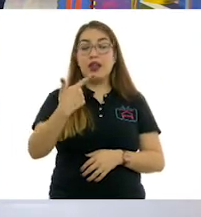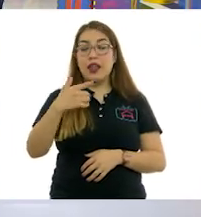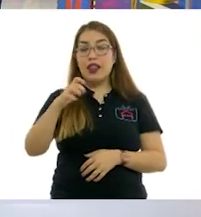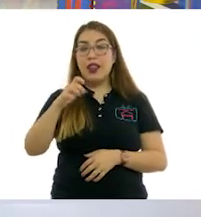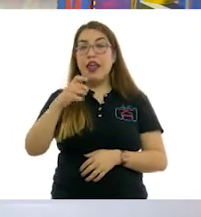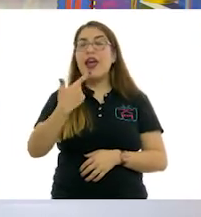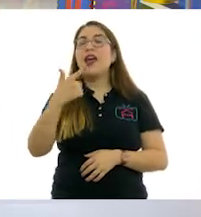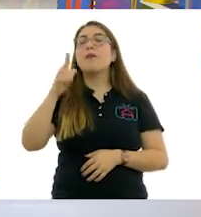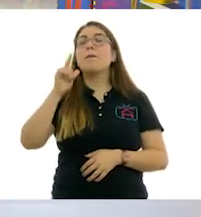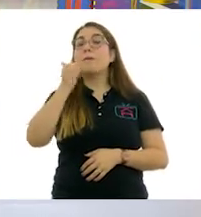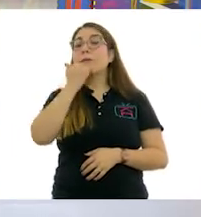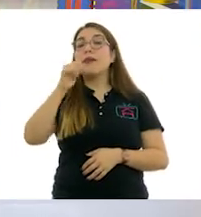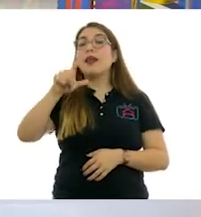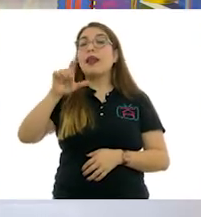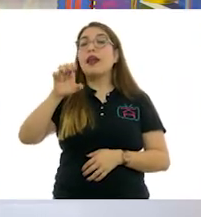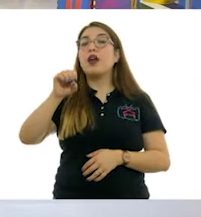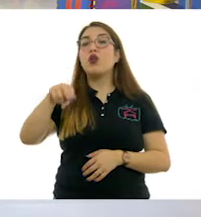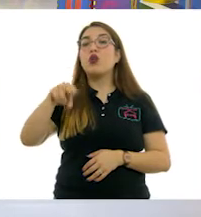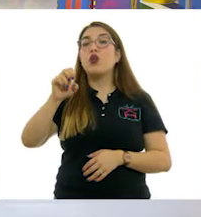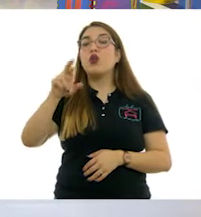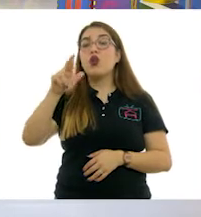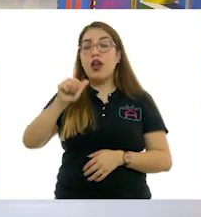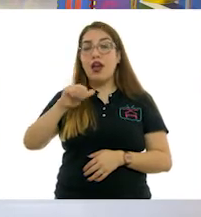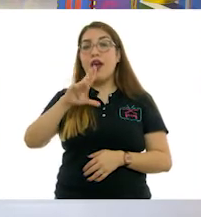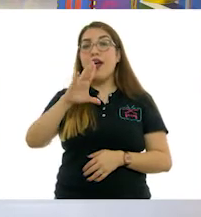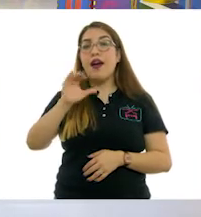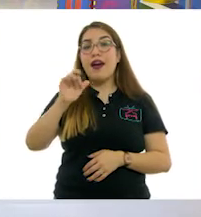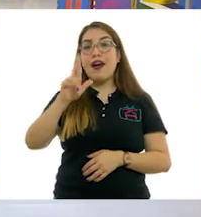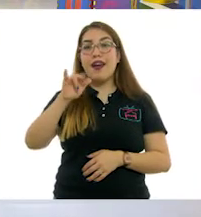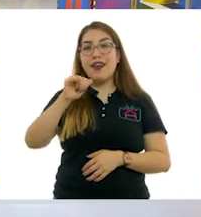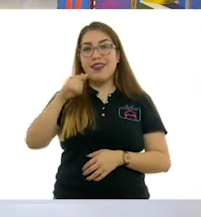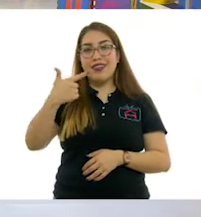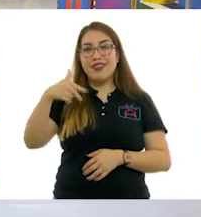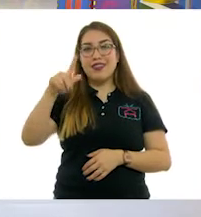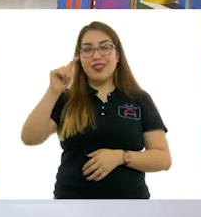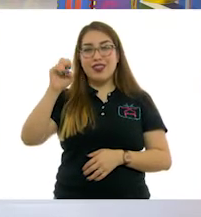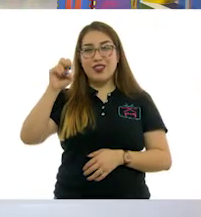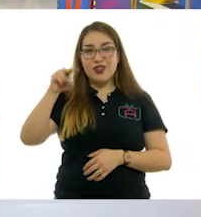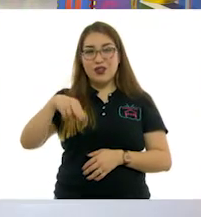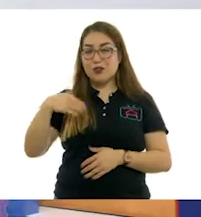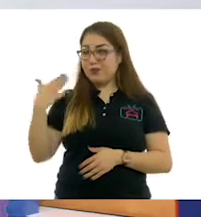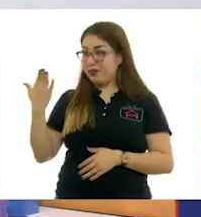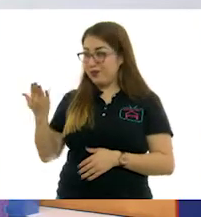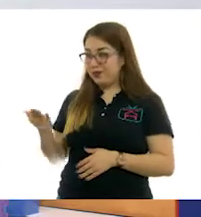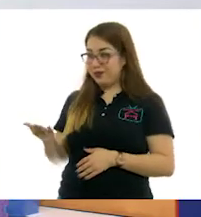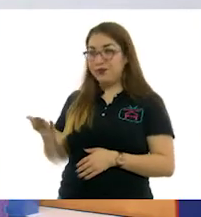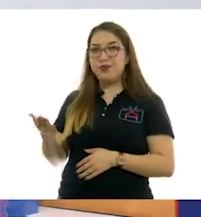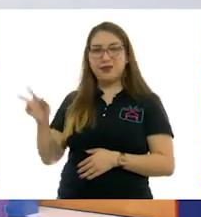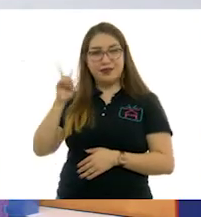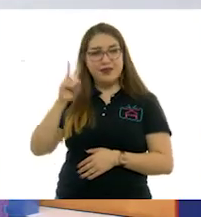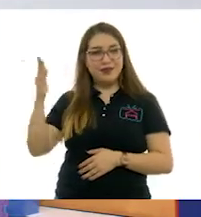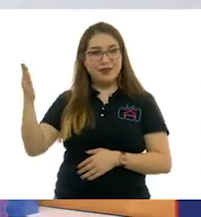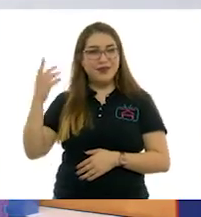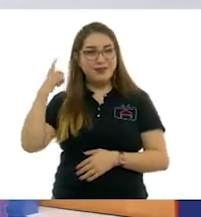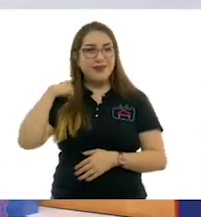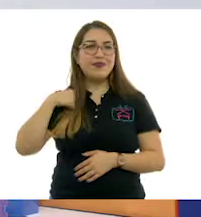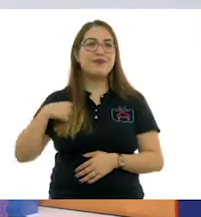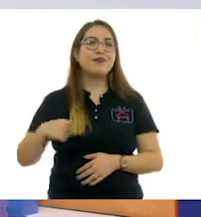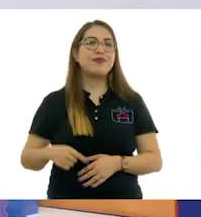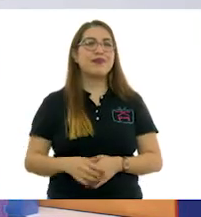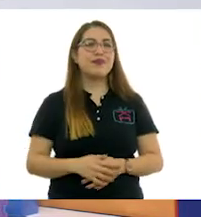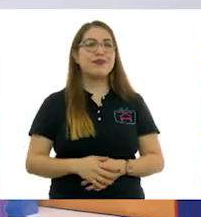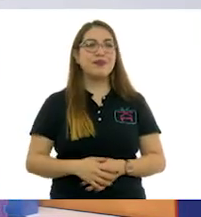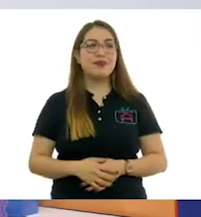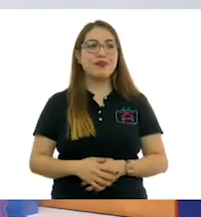Exacto. Sí, ahí está. Y aquí la tenemos a Leonora Carrington. De este lado, aquí la podemos observar. Otra